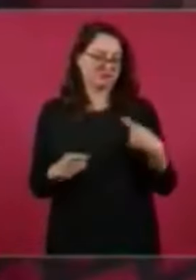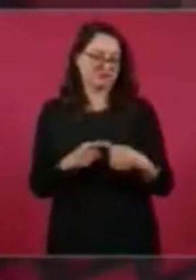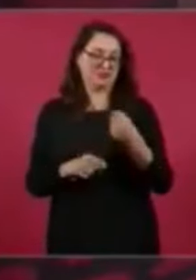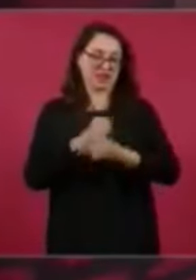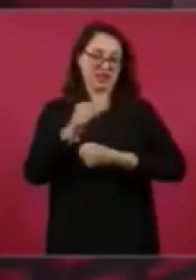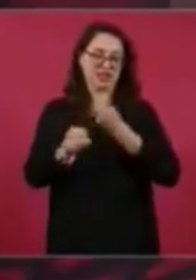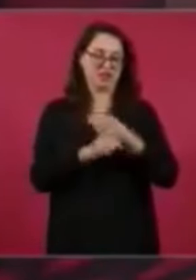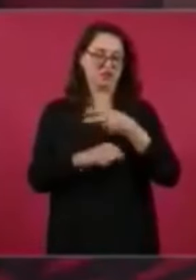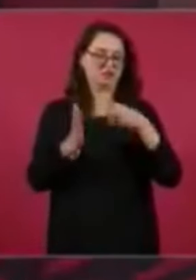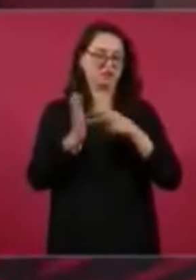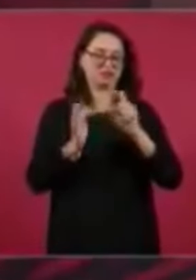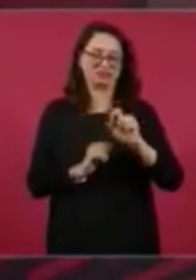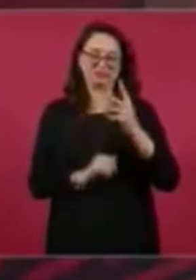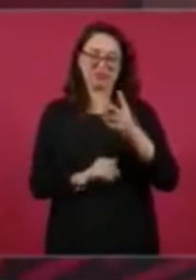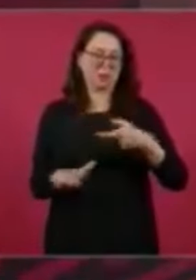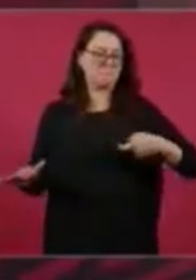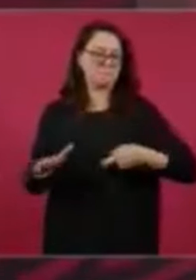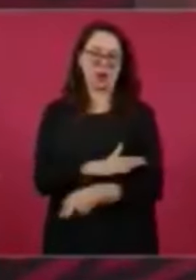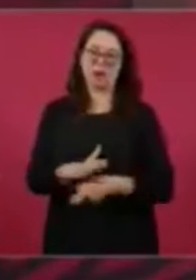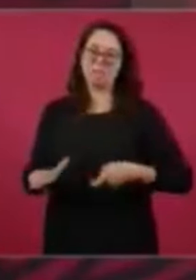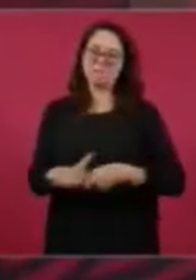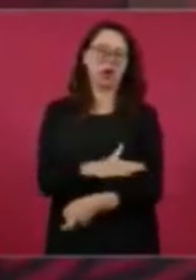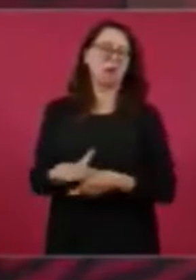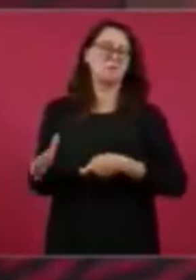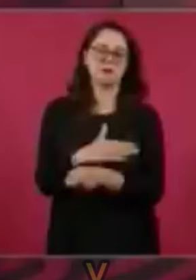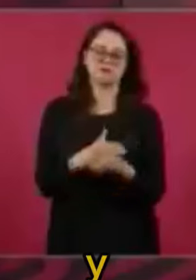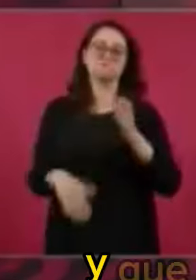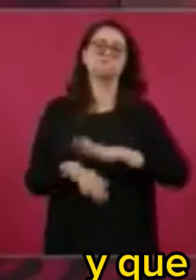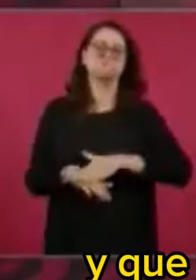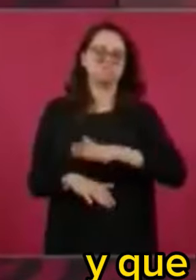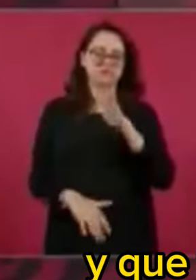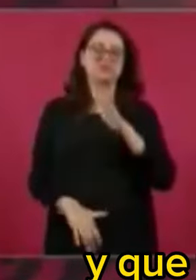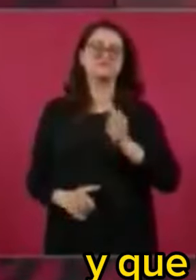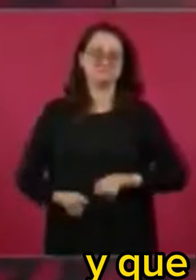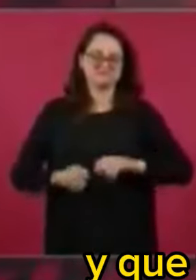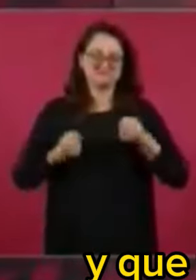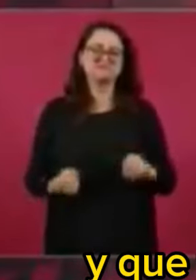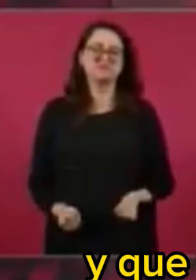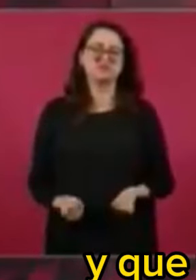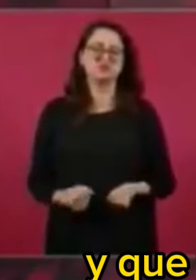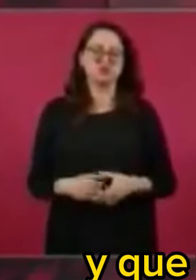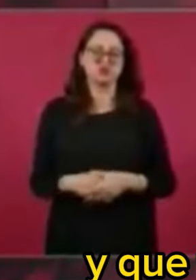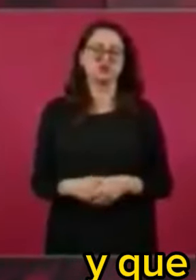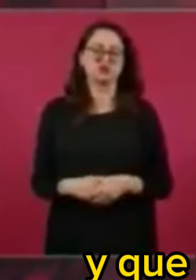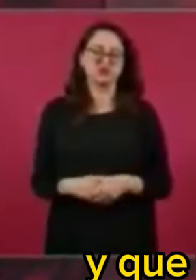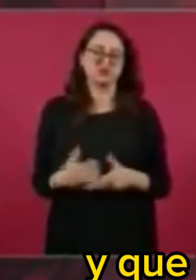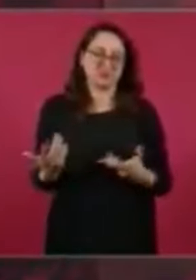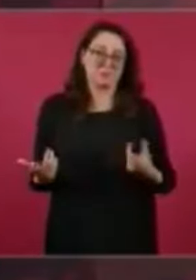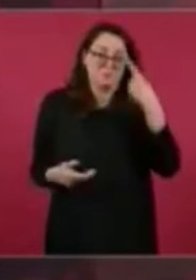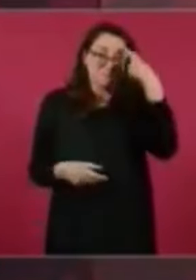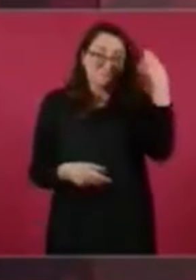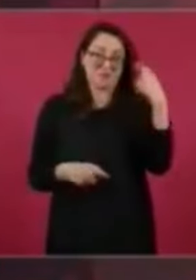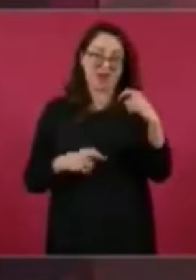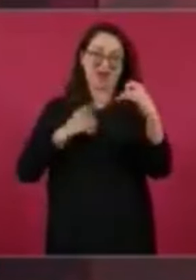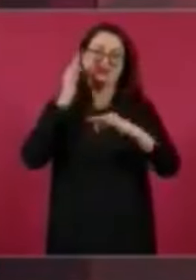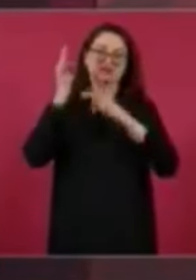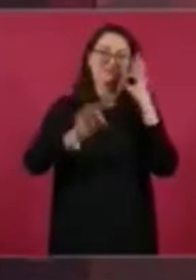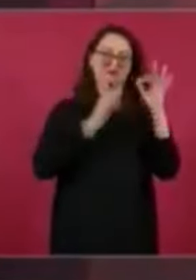y que tiene que ver con todas esas campañas